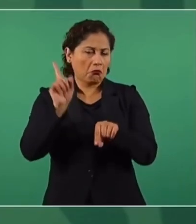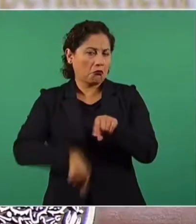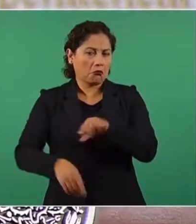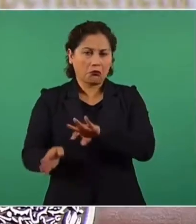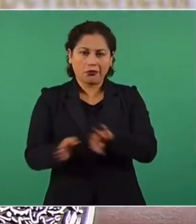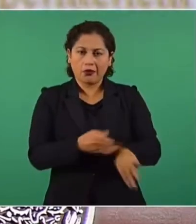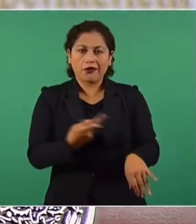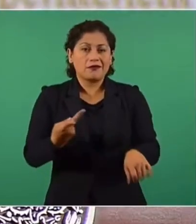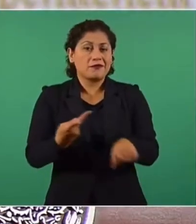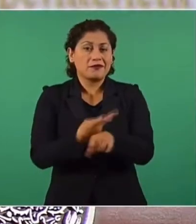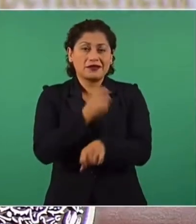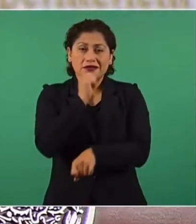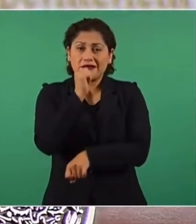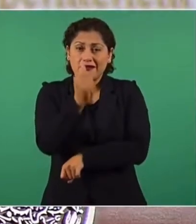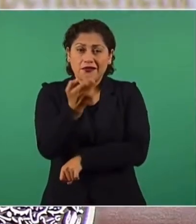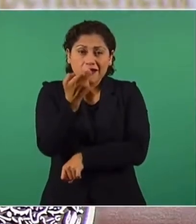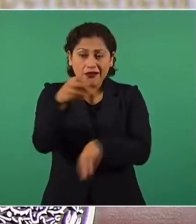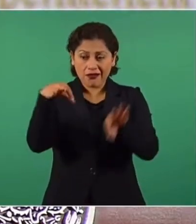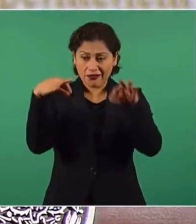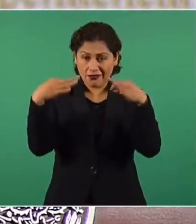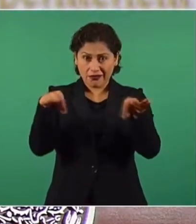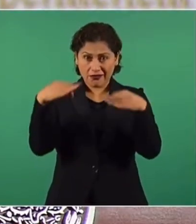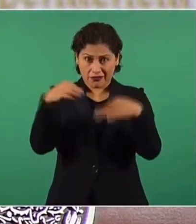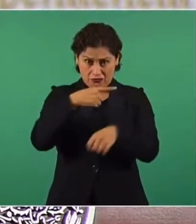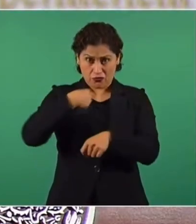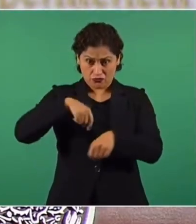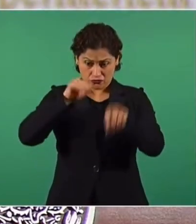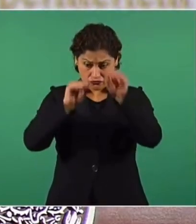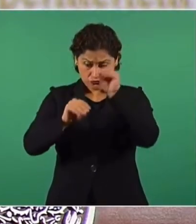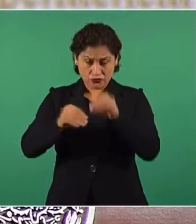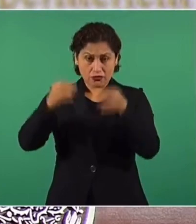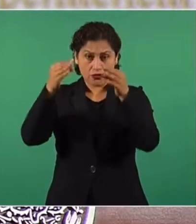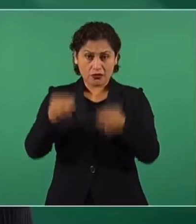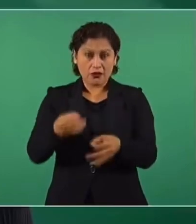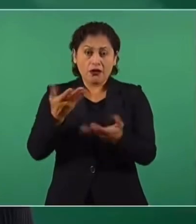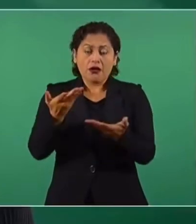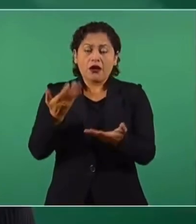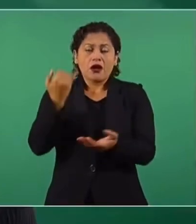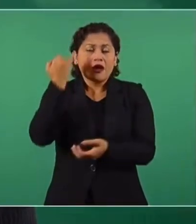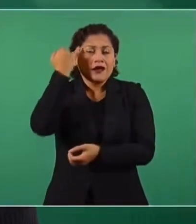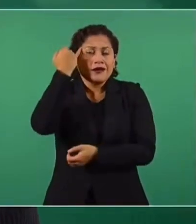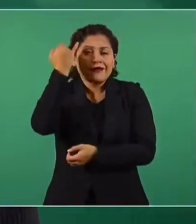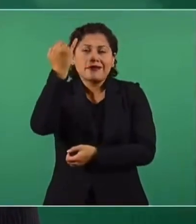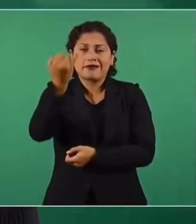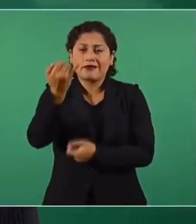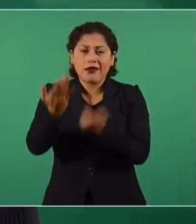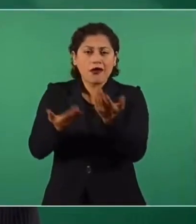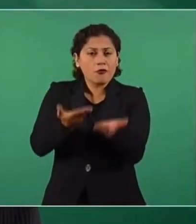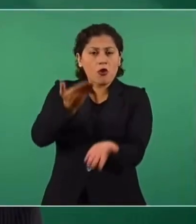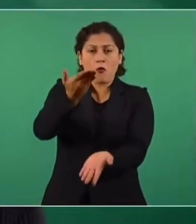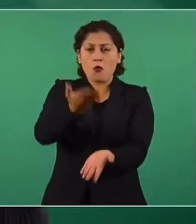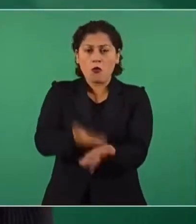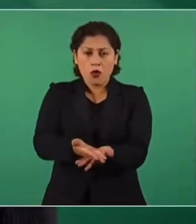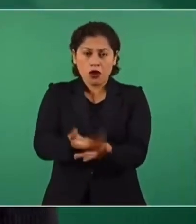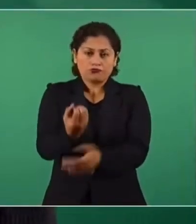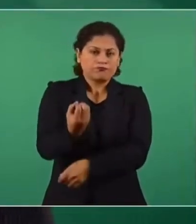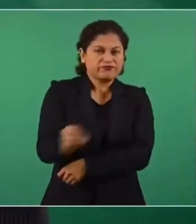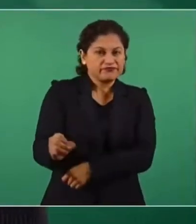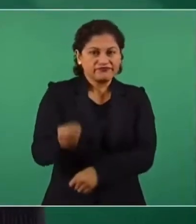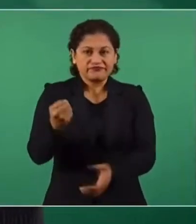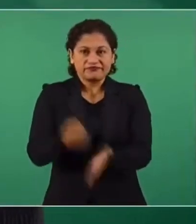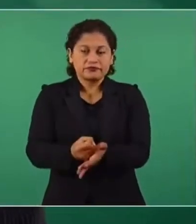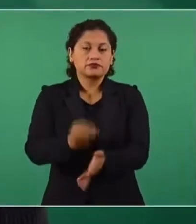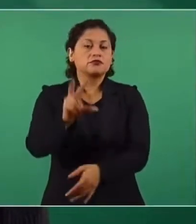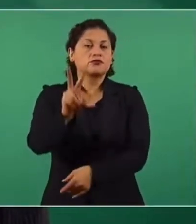son sugerencias o son situaciones o prácticas que hacen los padres de familia. Finalmente, dentro de los acuerdos que